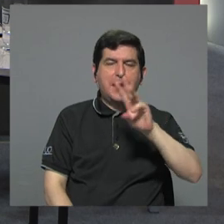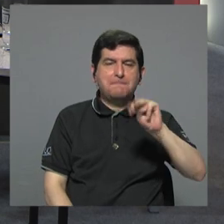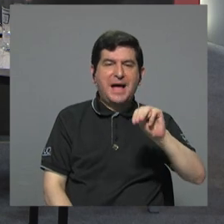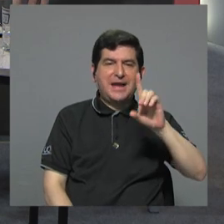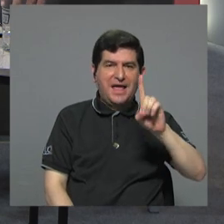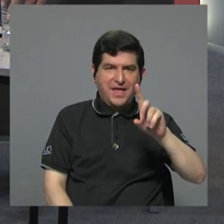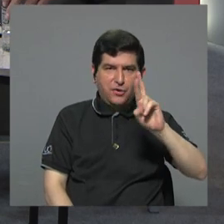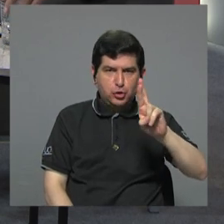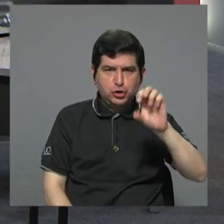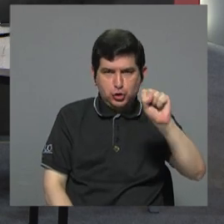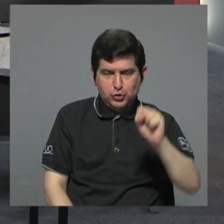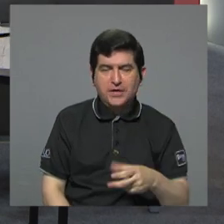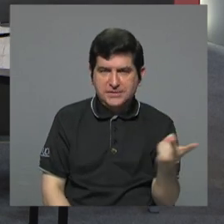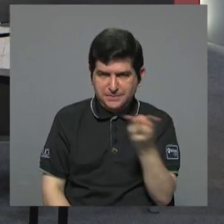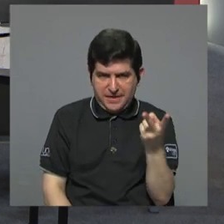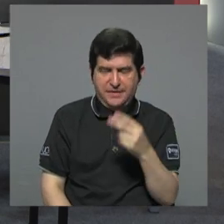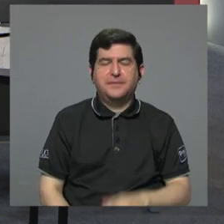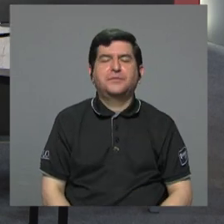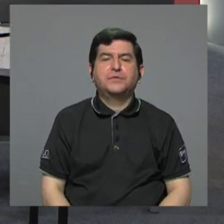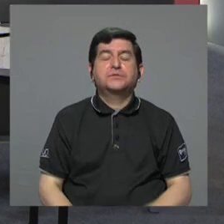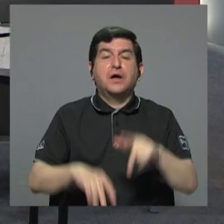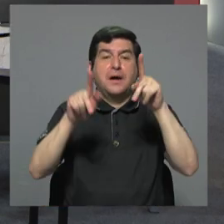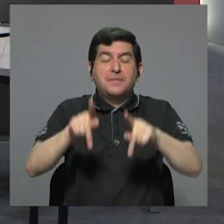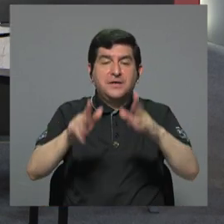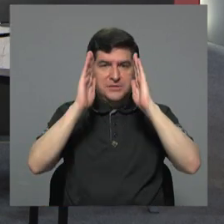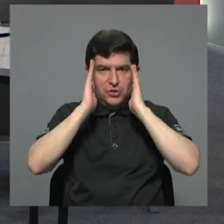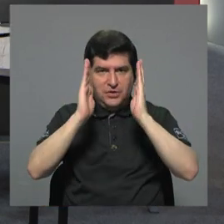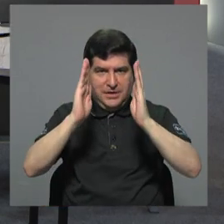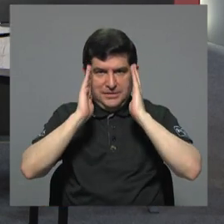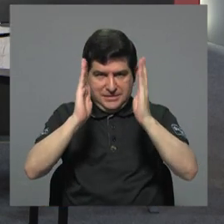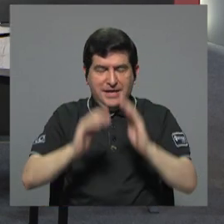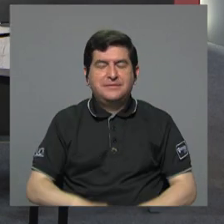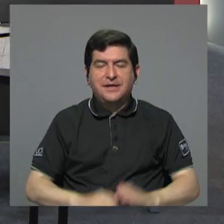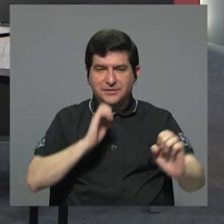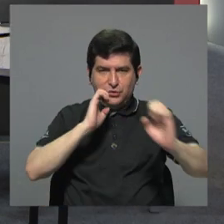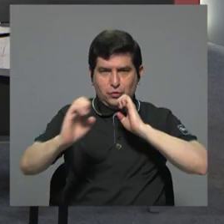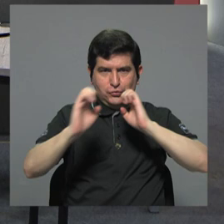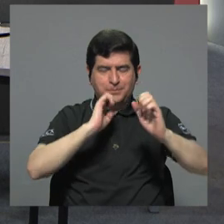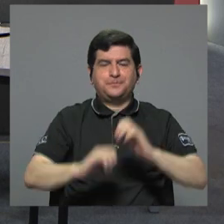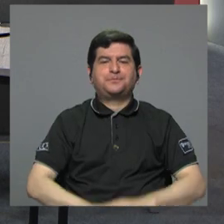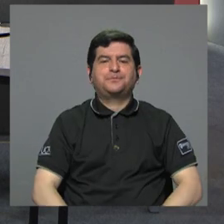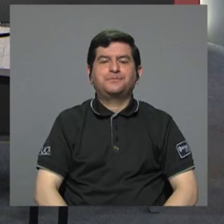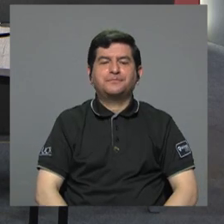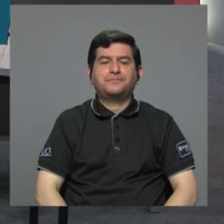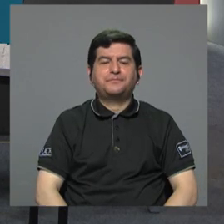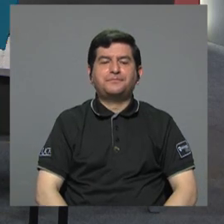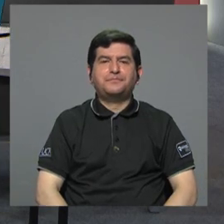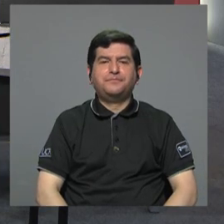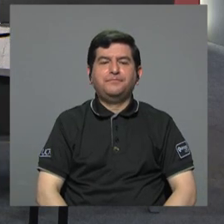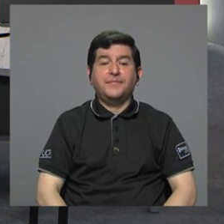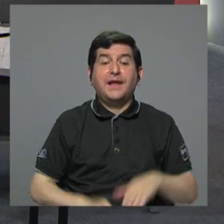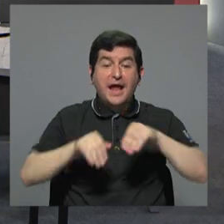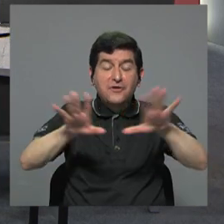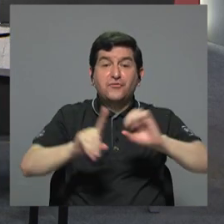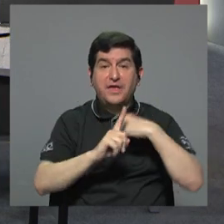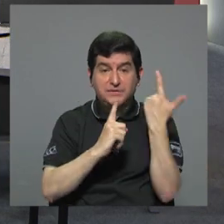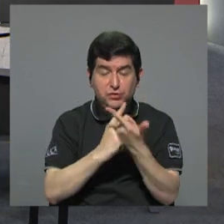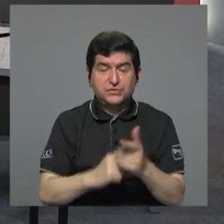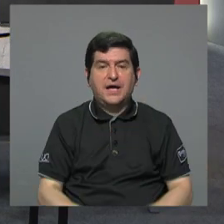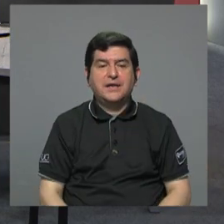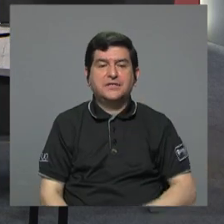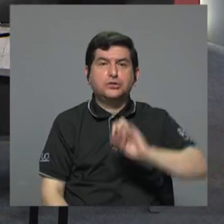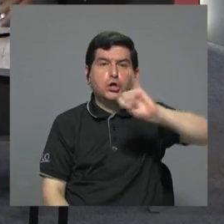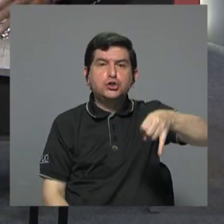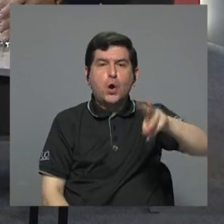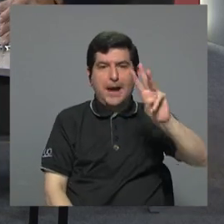Rocío Solís, de quienes están siguiendo esta entrevista a través de las redes sociales. Y dice,